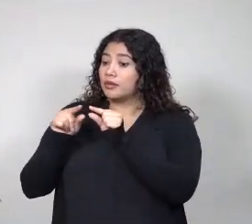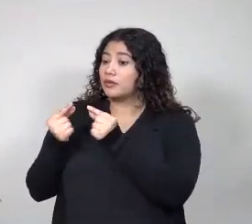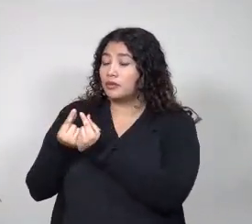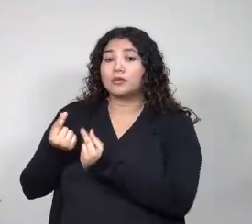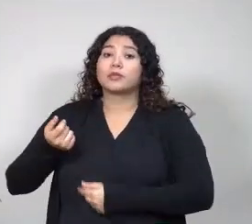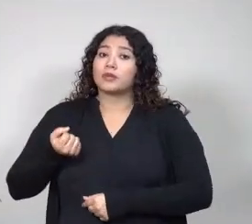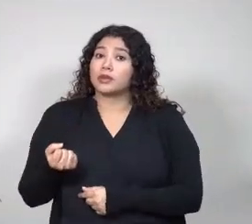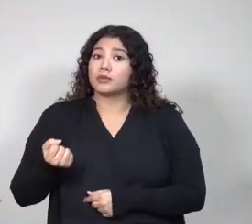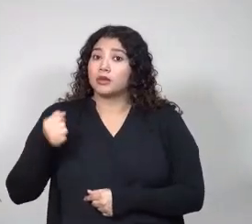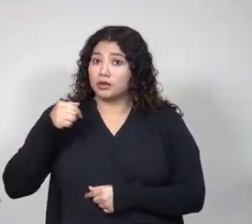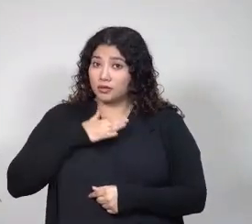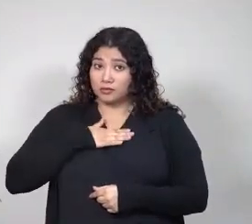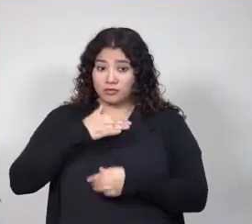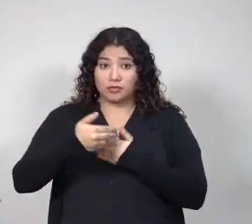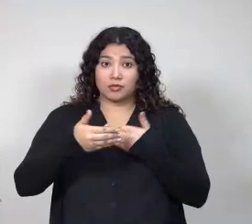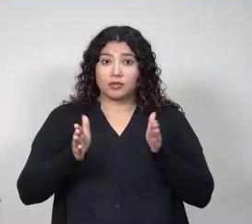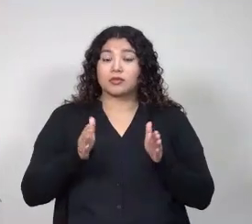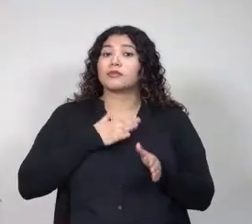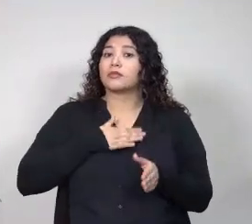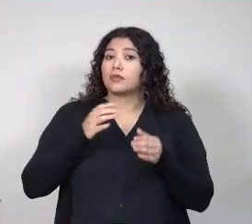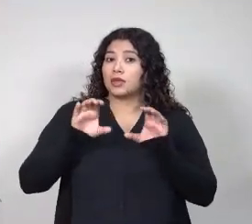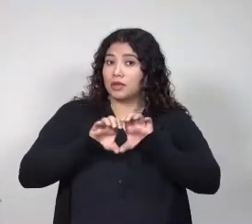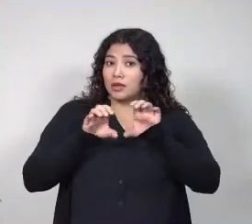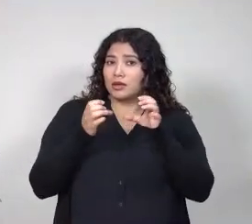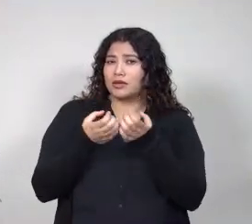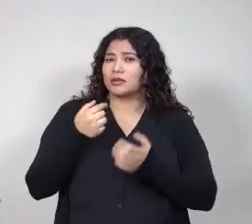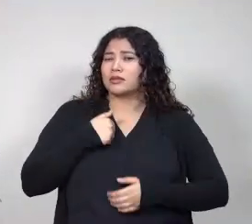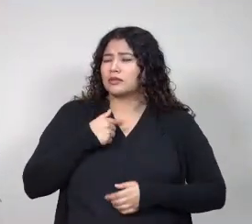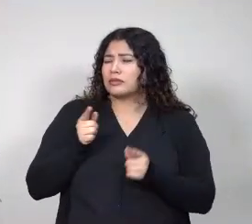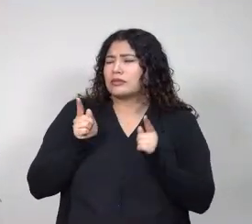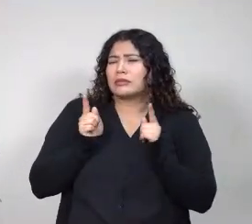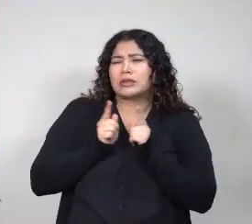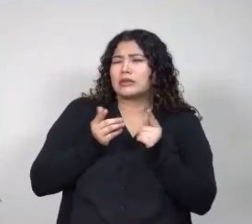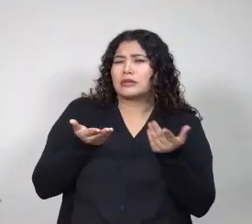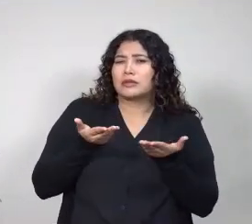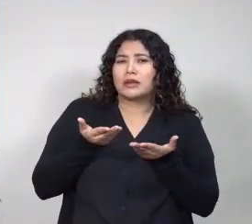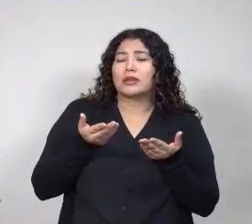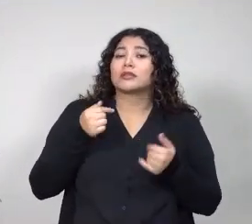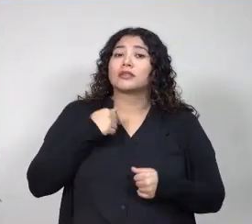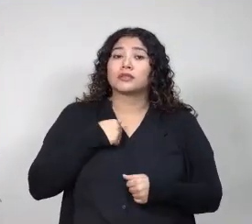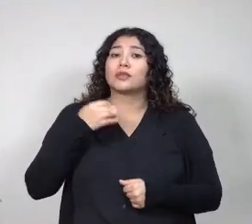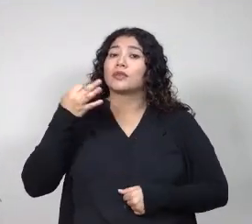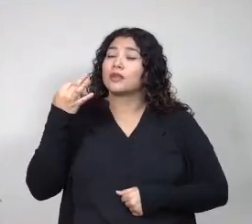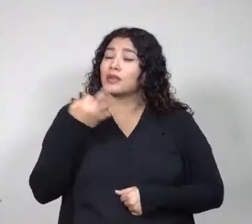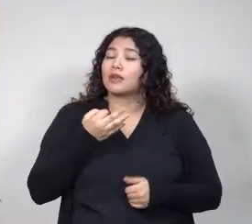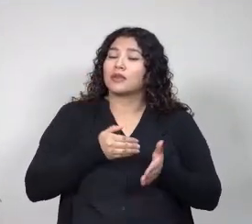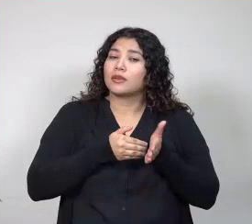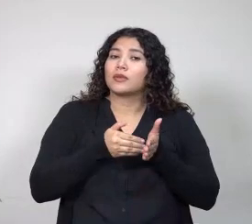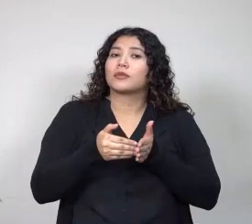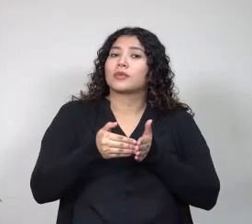estudiantes en el aula, en la clase, desde lo pequeñito que yo pueda participar, tener ya algún tipo de